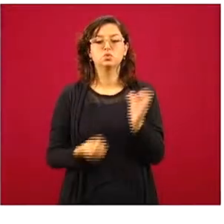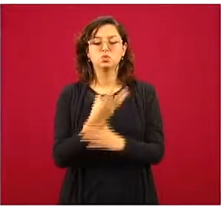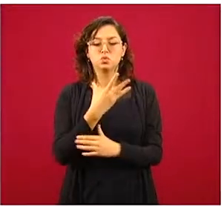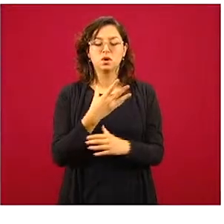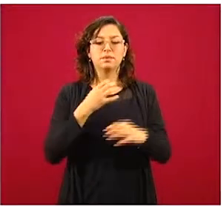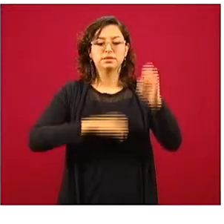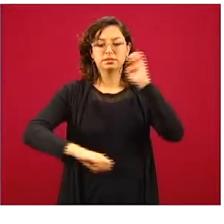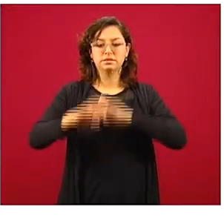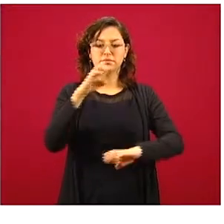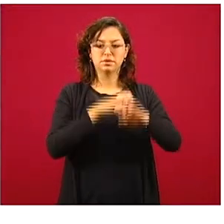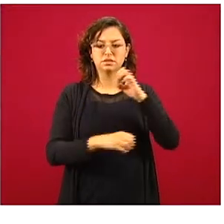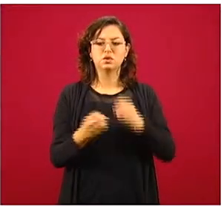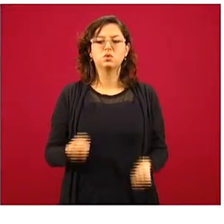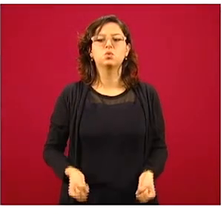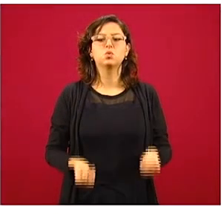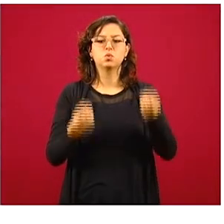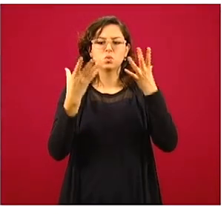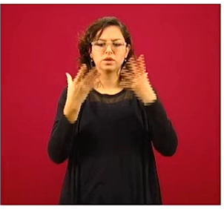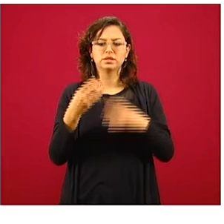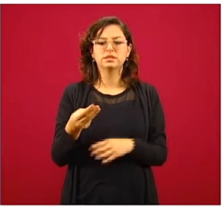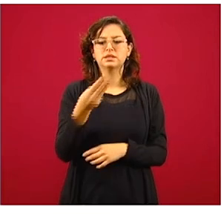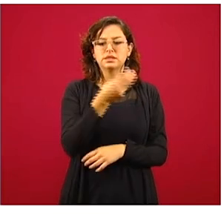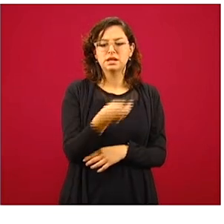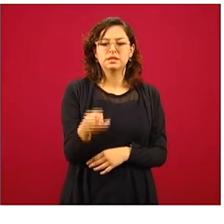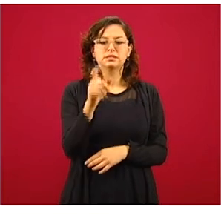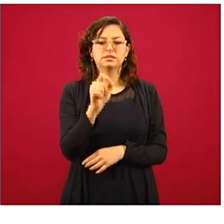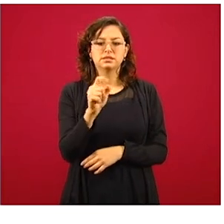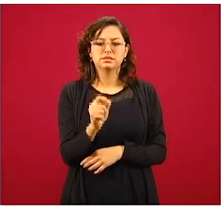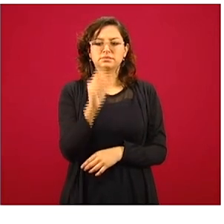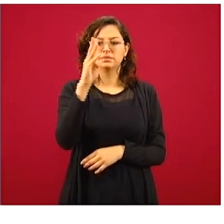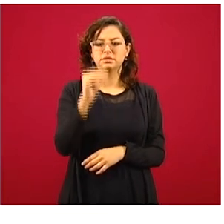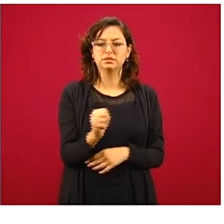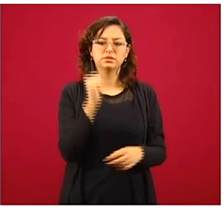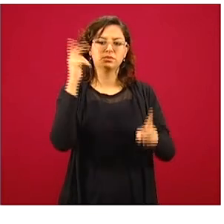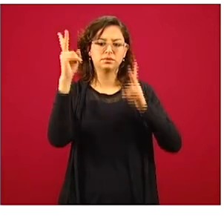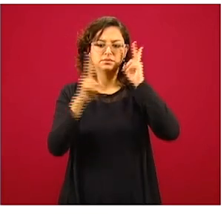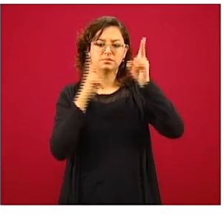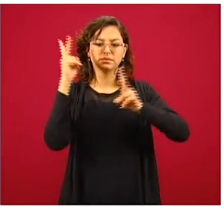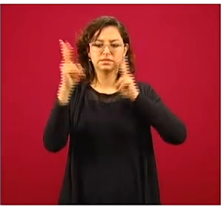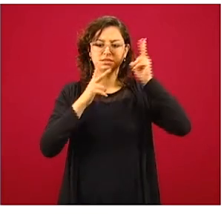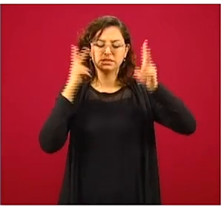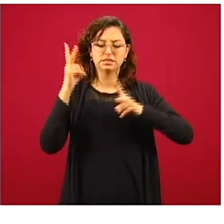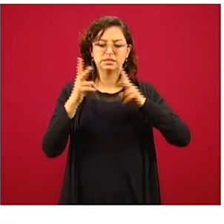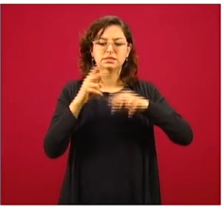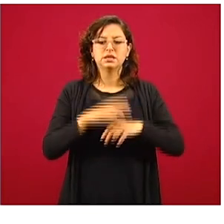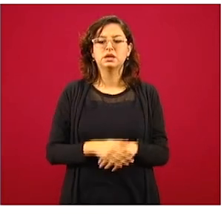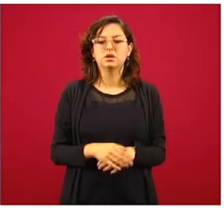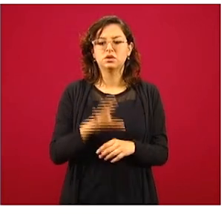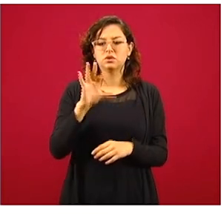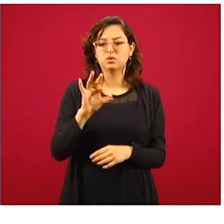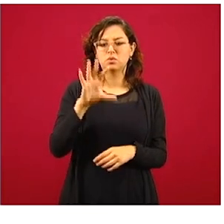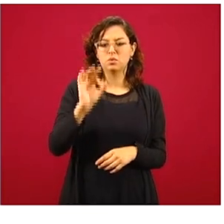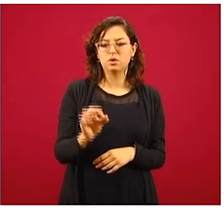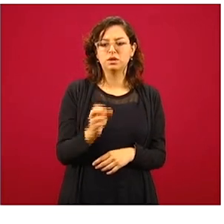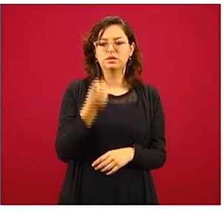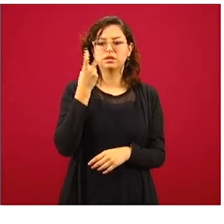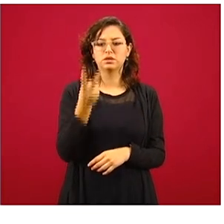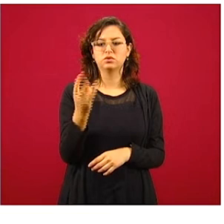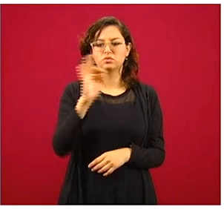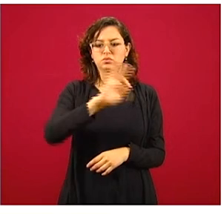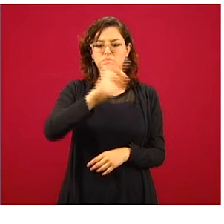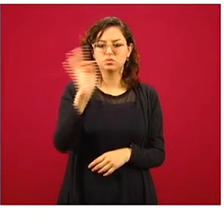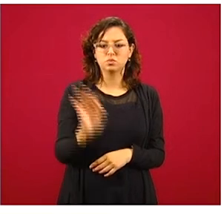se realizaron 329 visitas de inspección a centros de trabajo, 42%